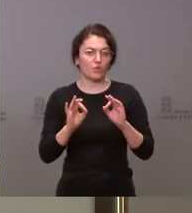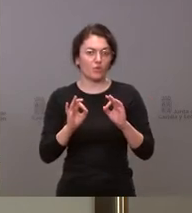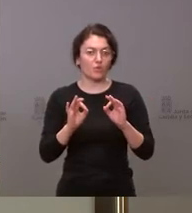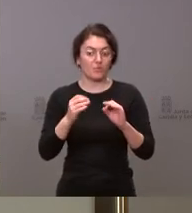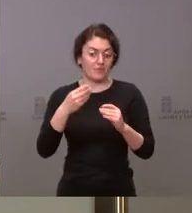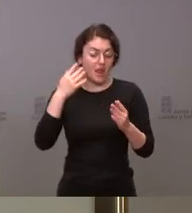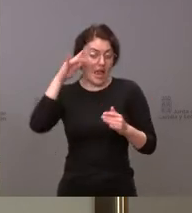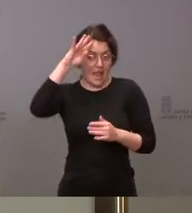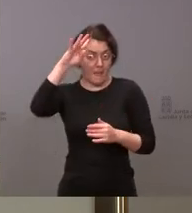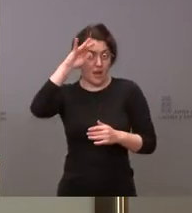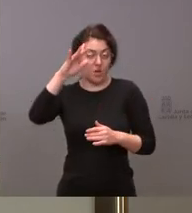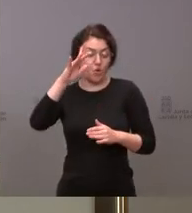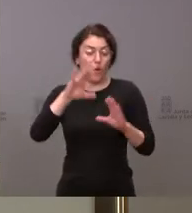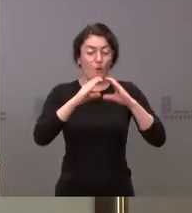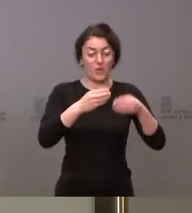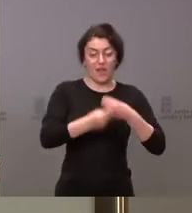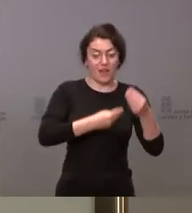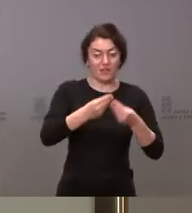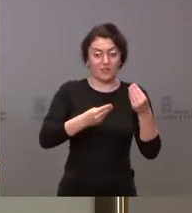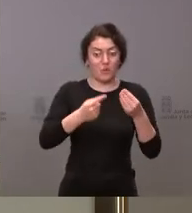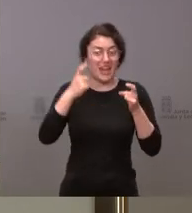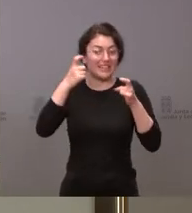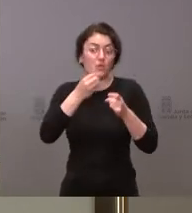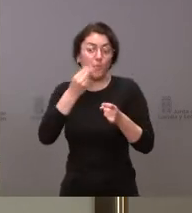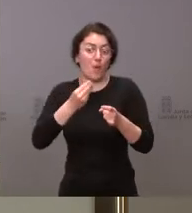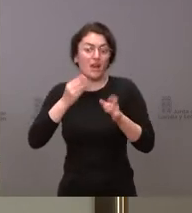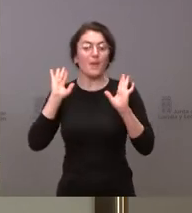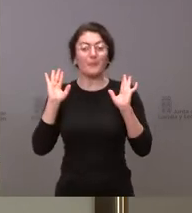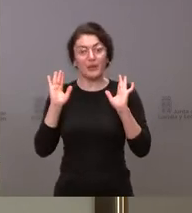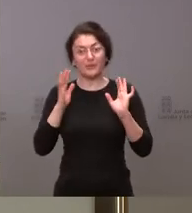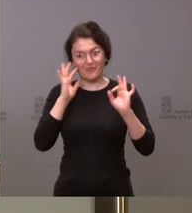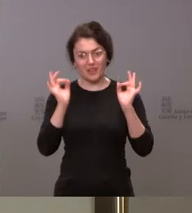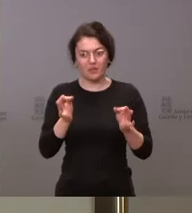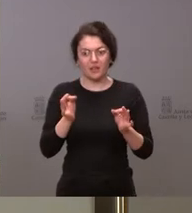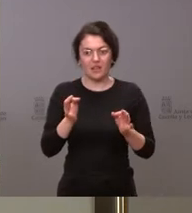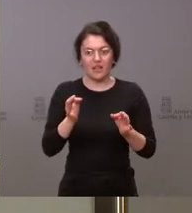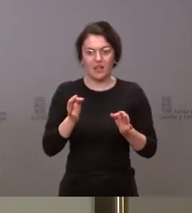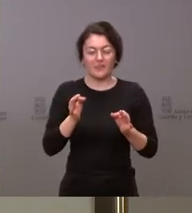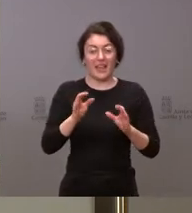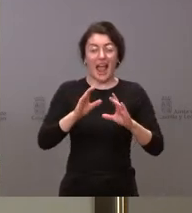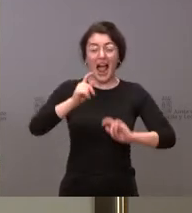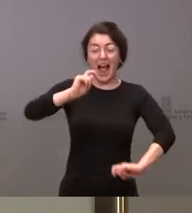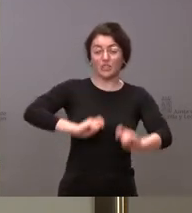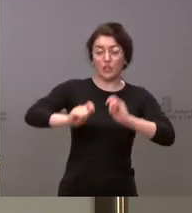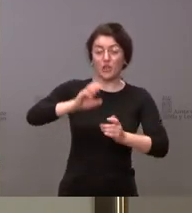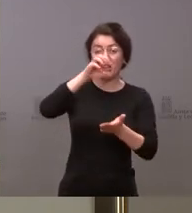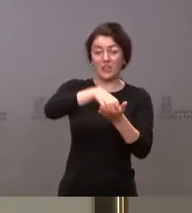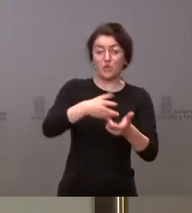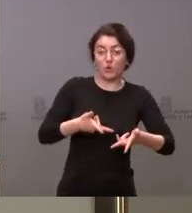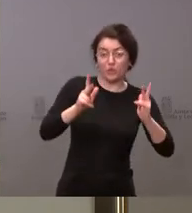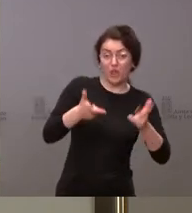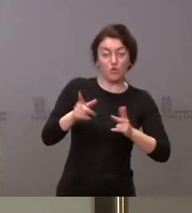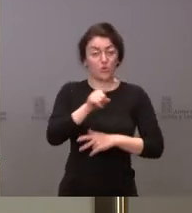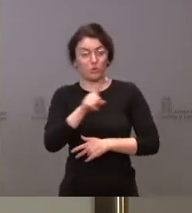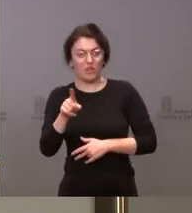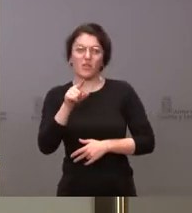intención, la consejería de Educación, pero realmente ha conseguido cabrear a las asociaciones de centros autorizados, no autorizados,